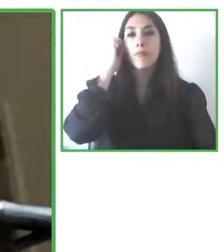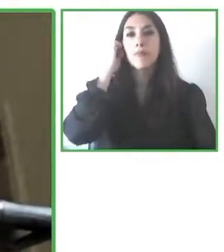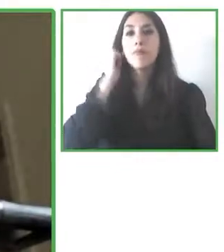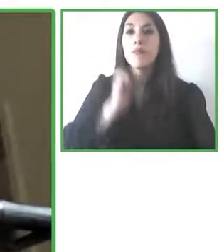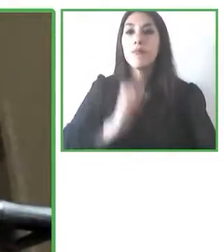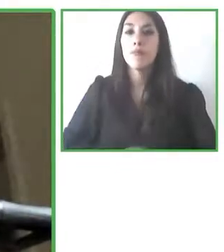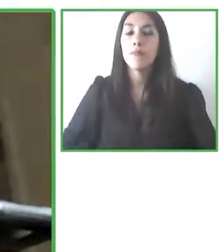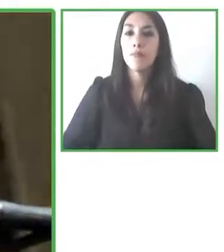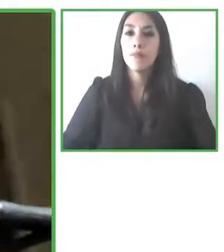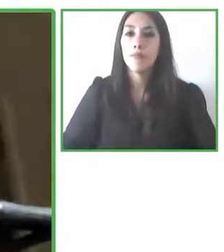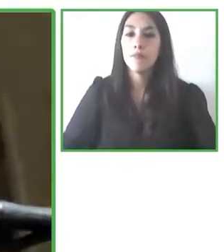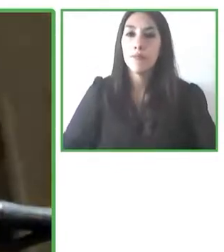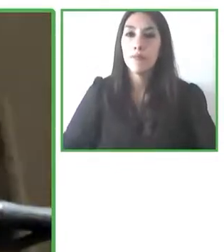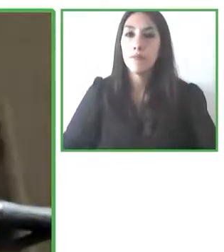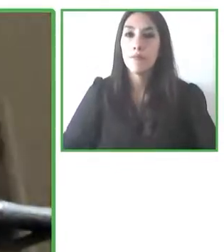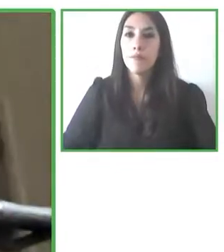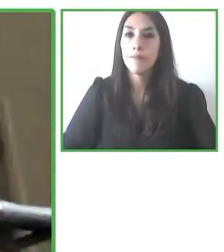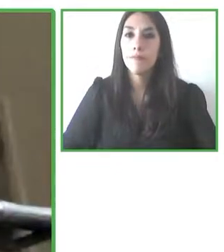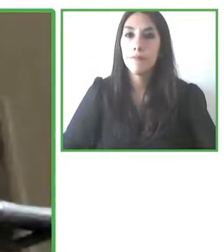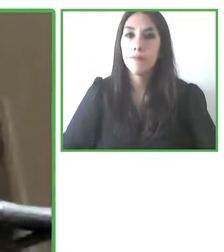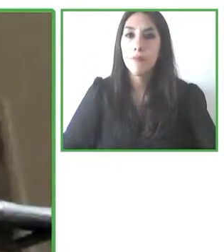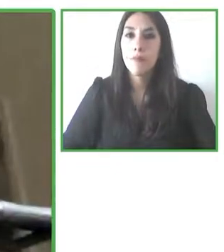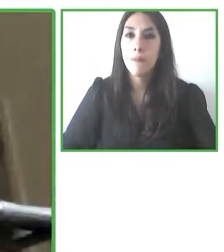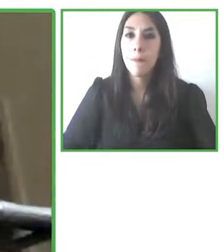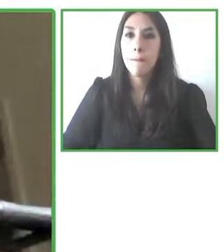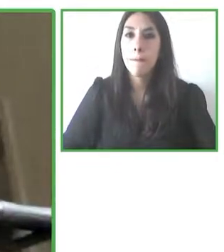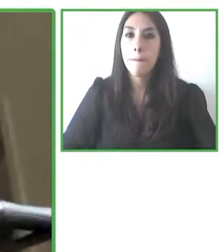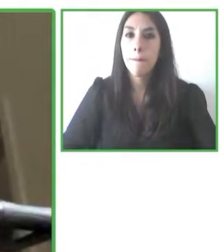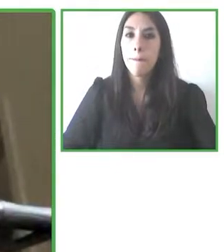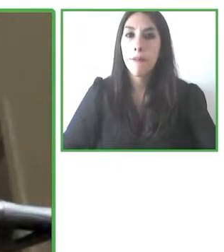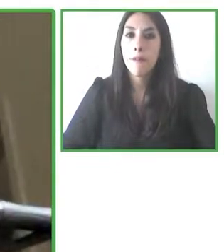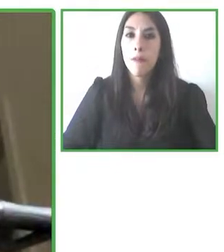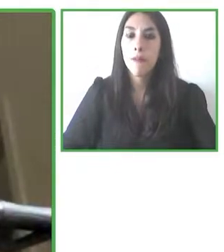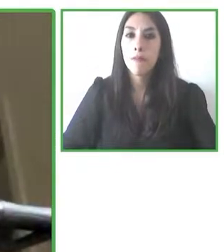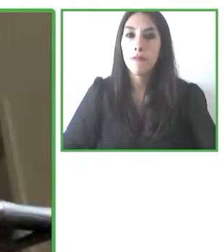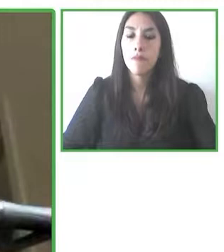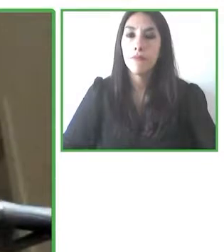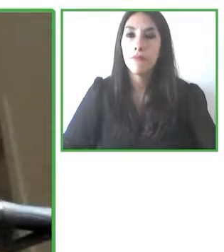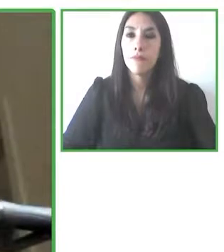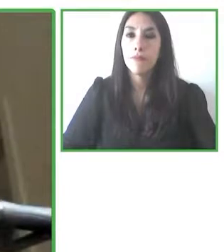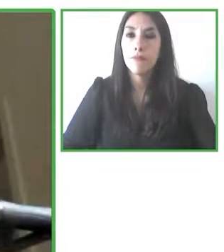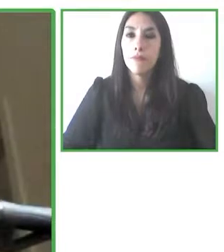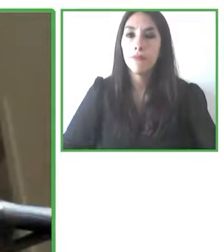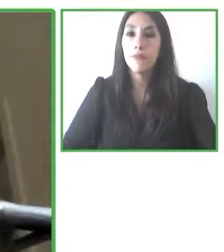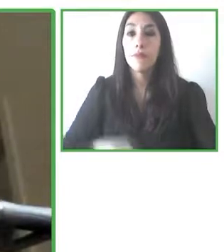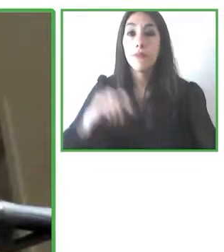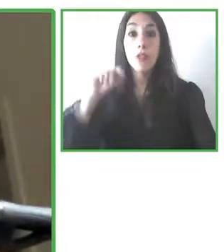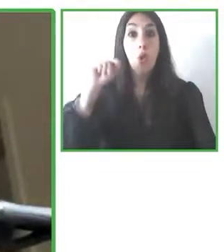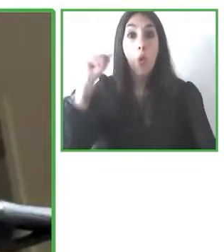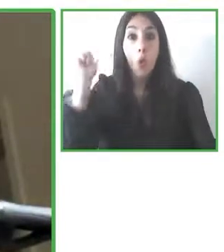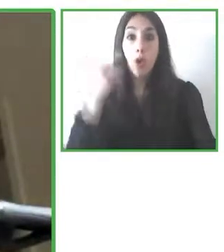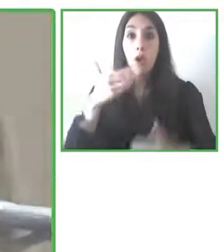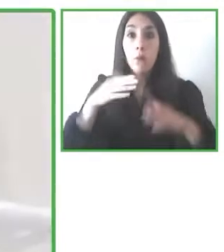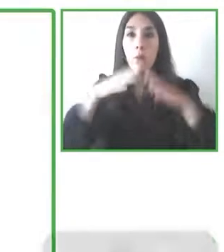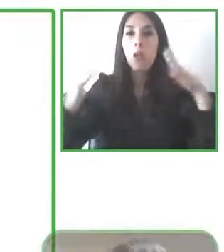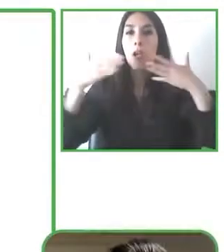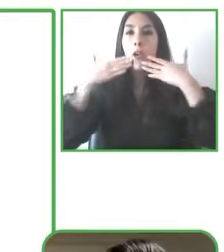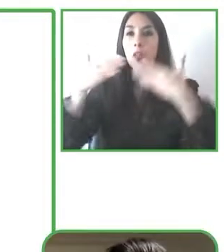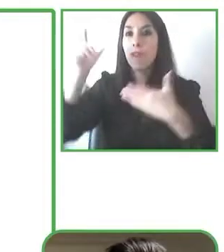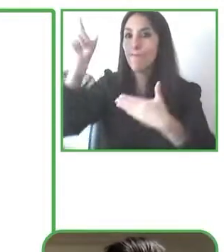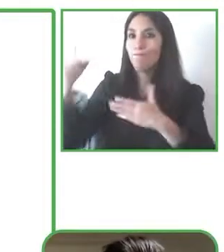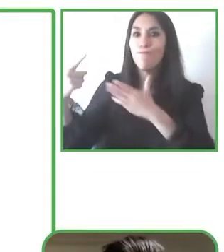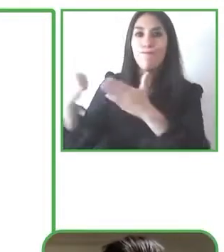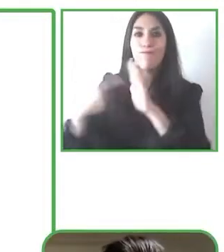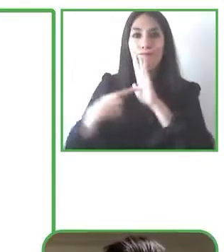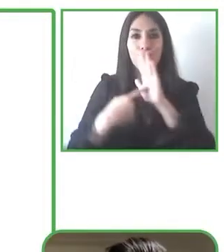Hola a todos, gracias Ricardo por la presentación. Estoy muy feliz de estar acá, y voy a hablar